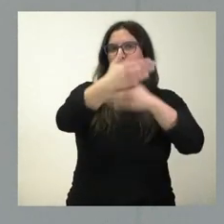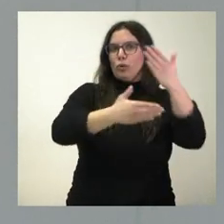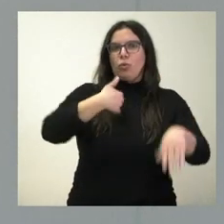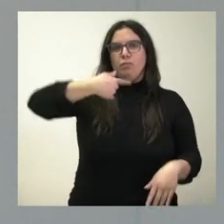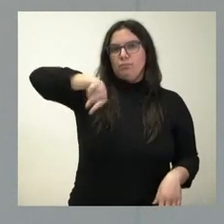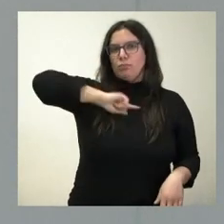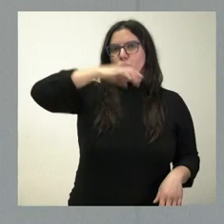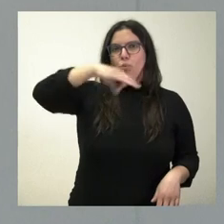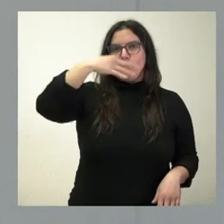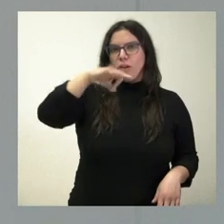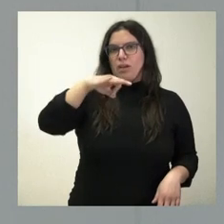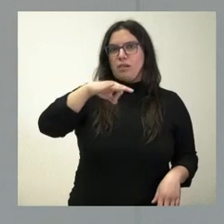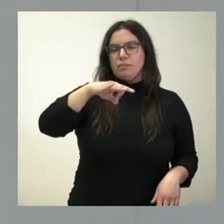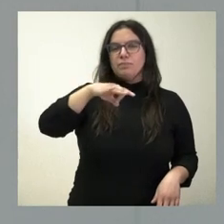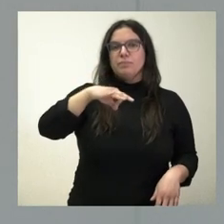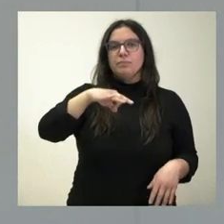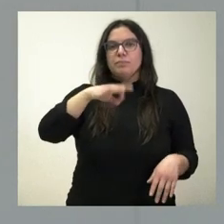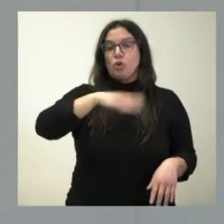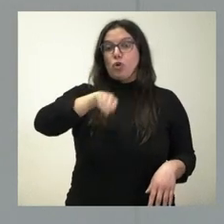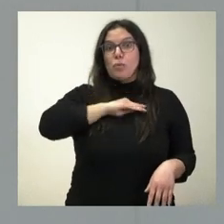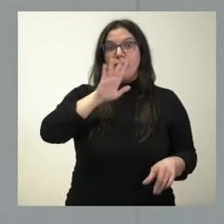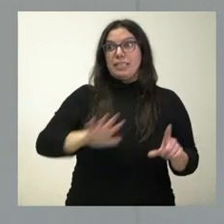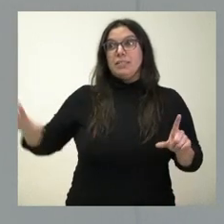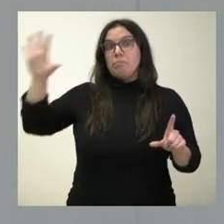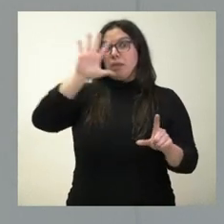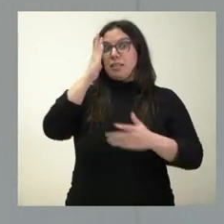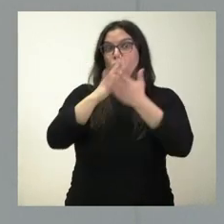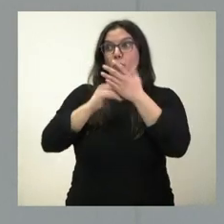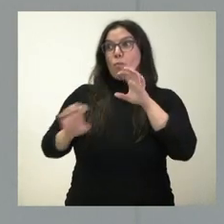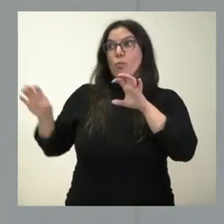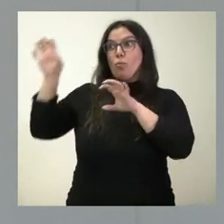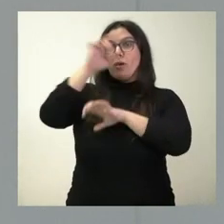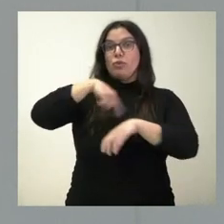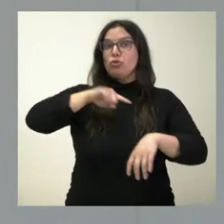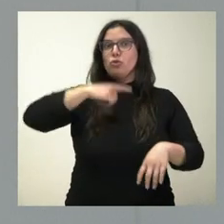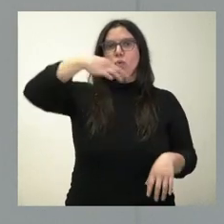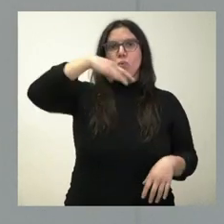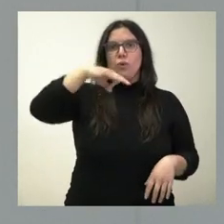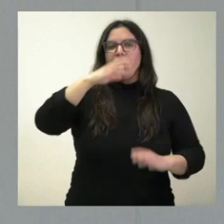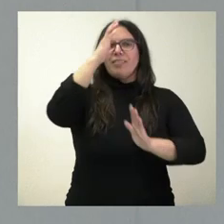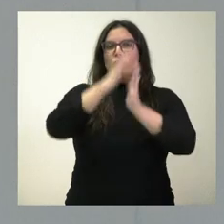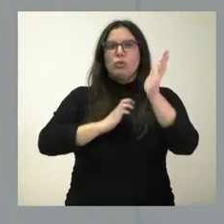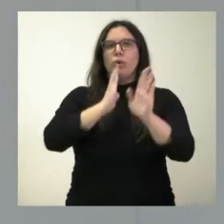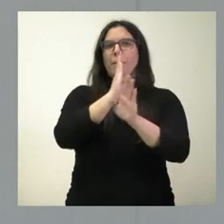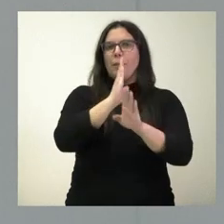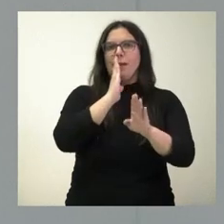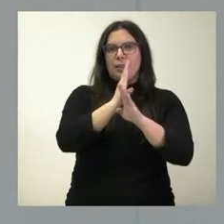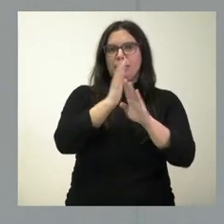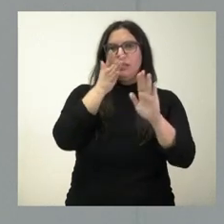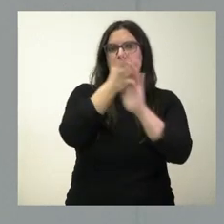la única Comunidad Autónoma de España donde existe un descuento permanente de ese 25%